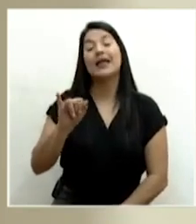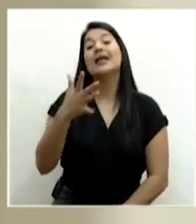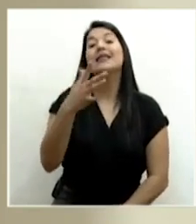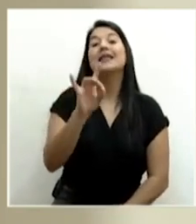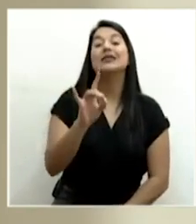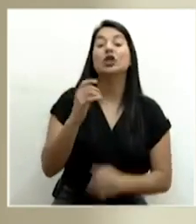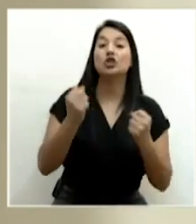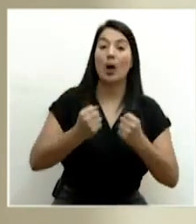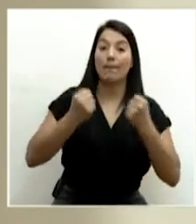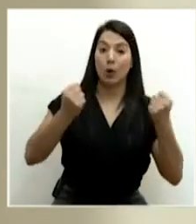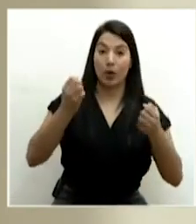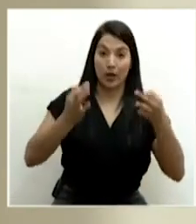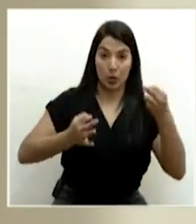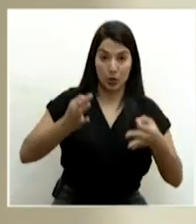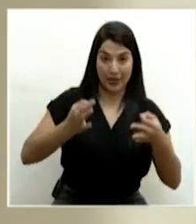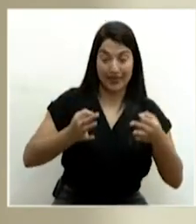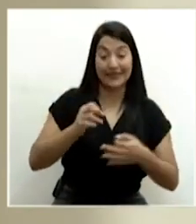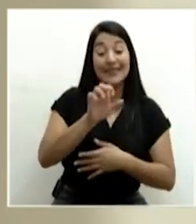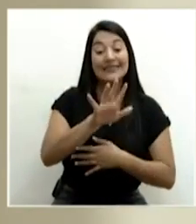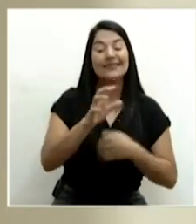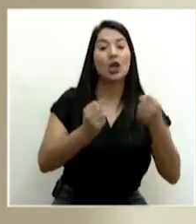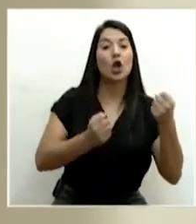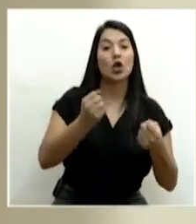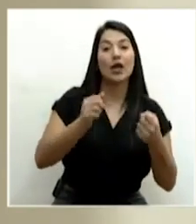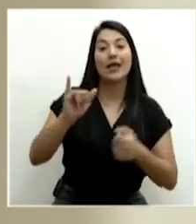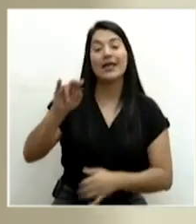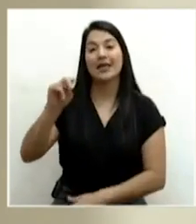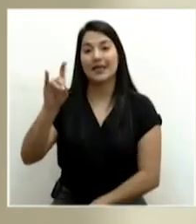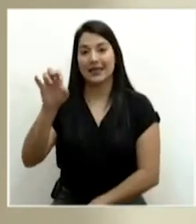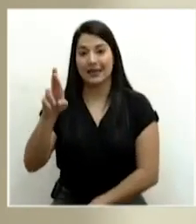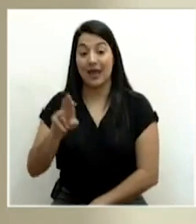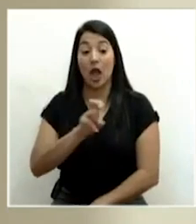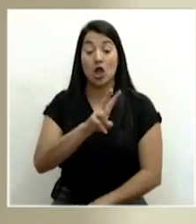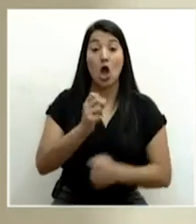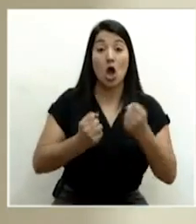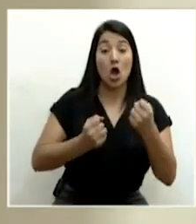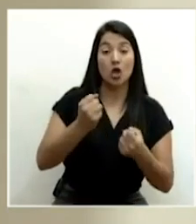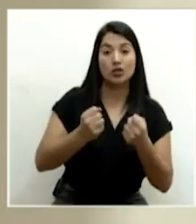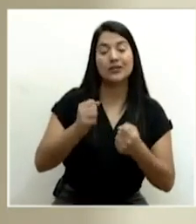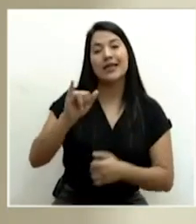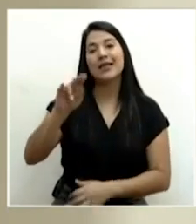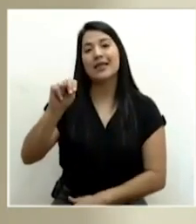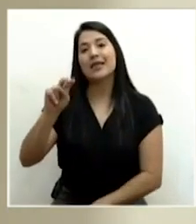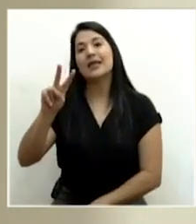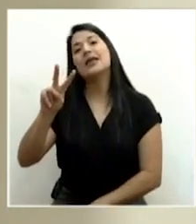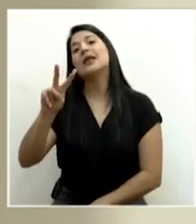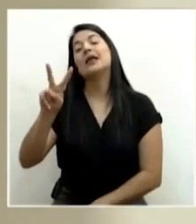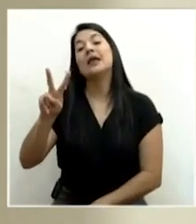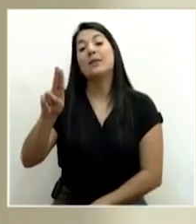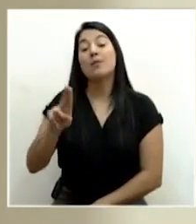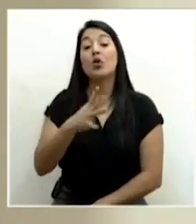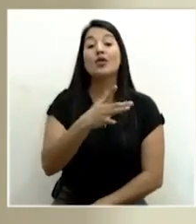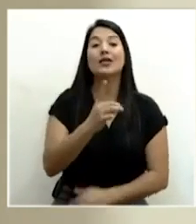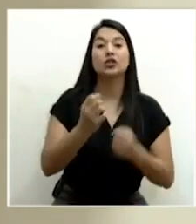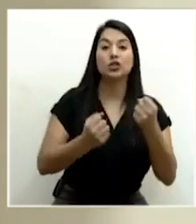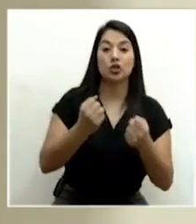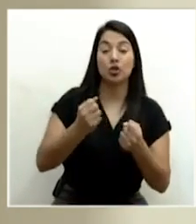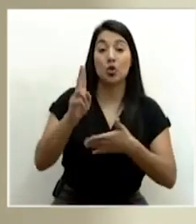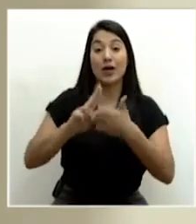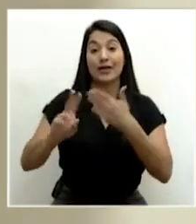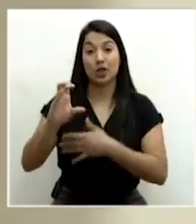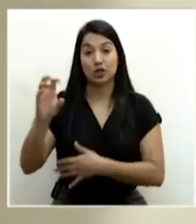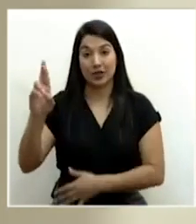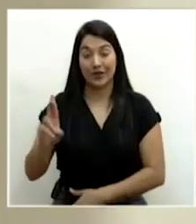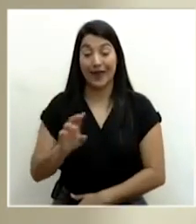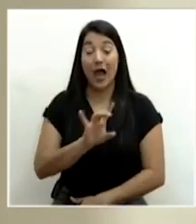del Poder Judicial, cinco vehículos de Inder, dos vehículos de Limbo, dieciocho vehículos de la UCR,